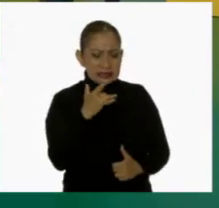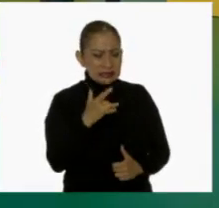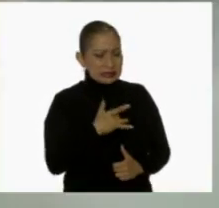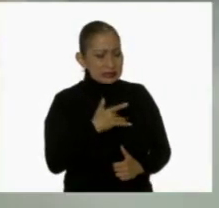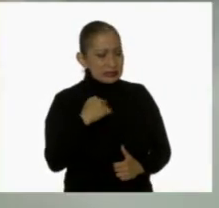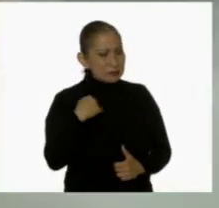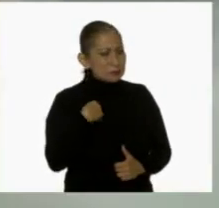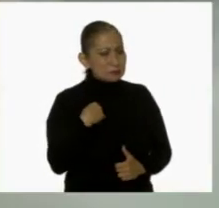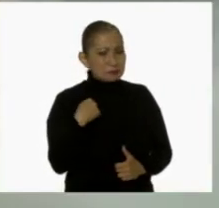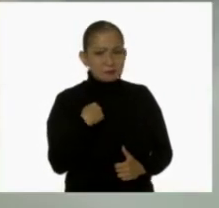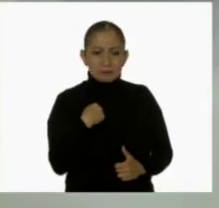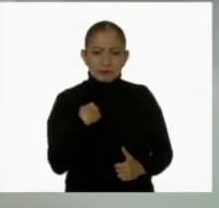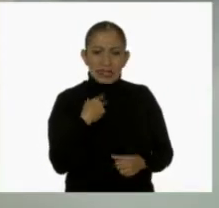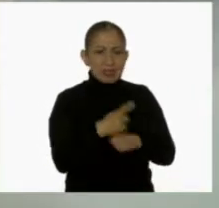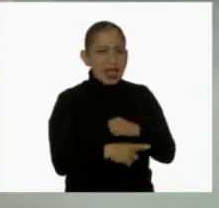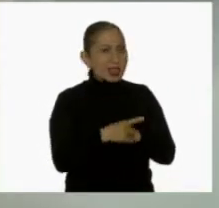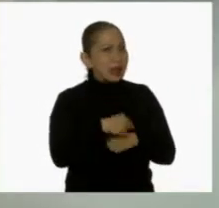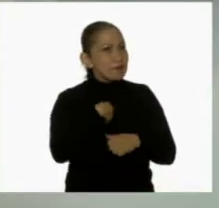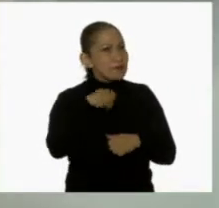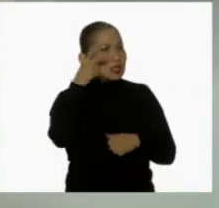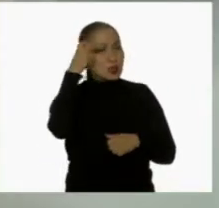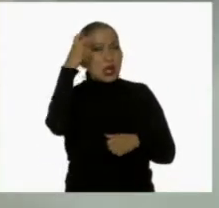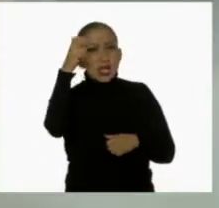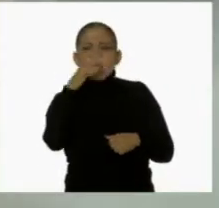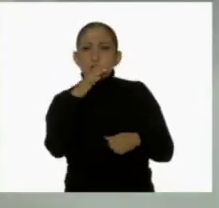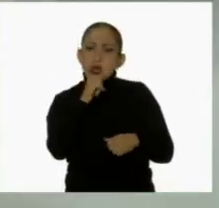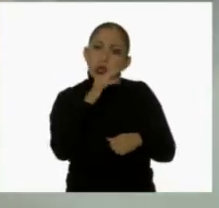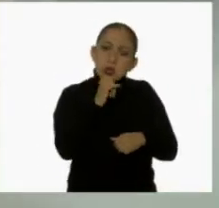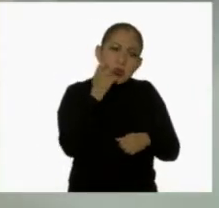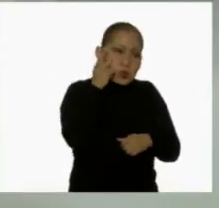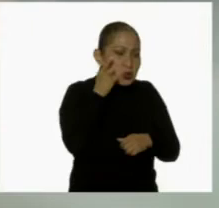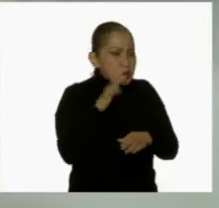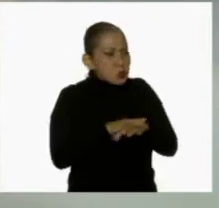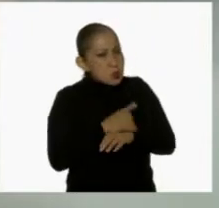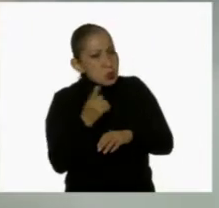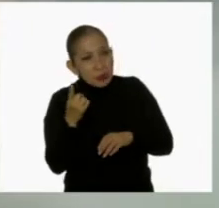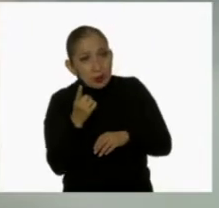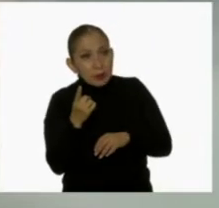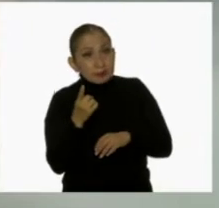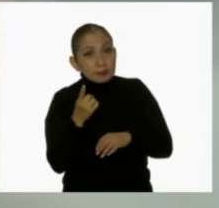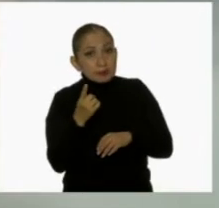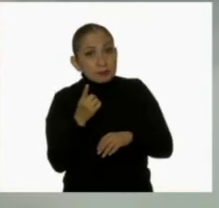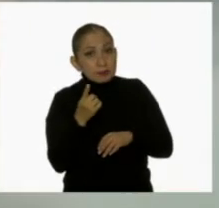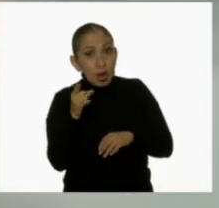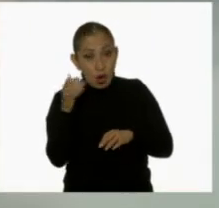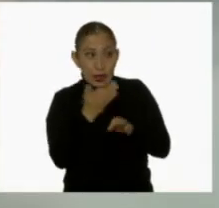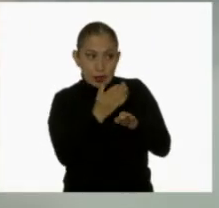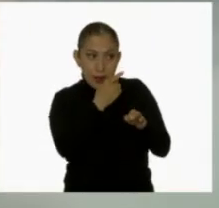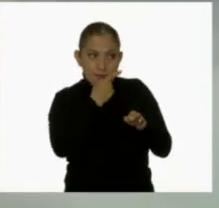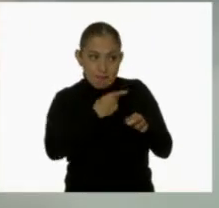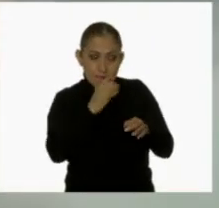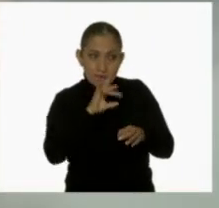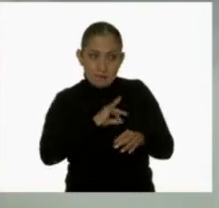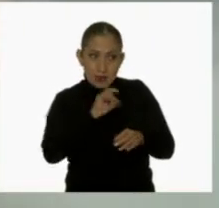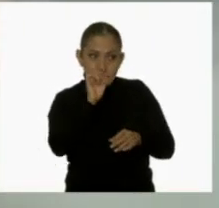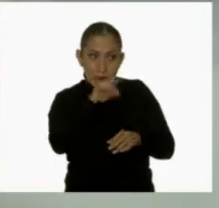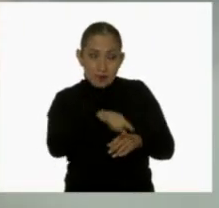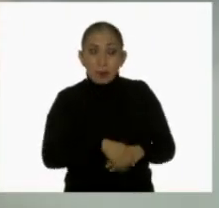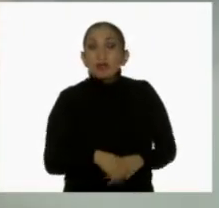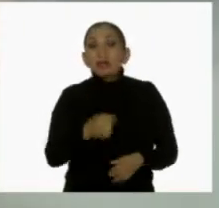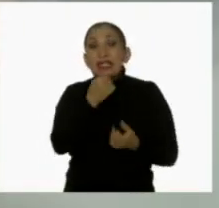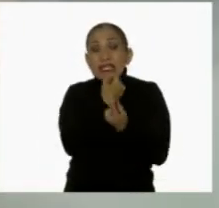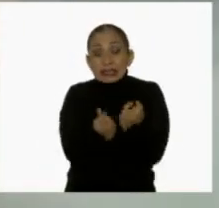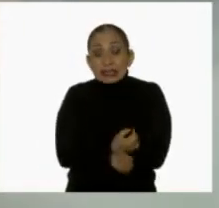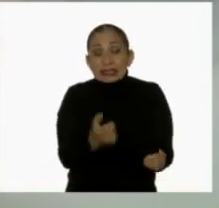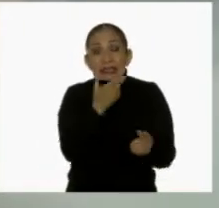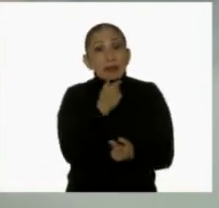afectan nuestro sueño y descanso. Así como nos lo compartes, obviamente. Las niñas